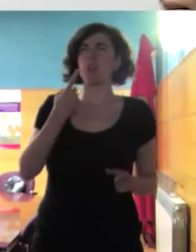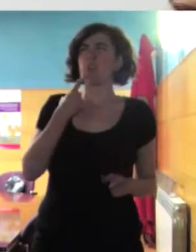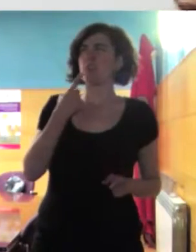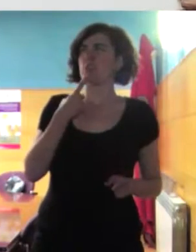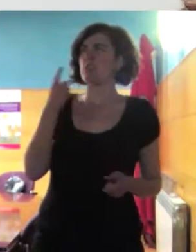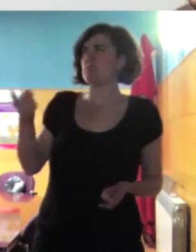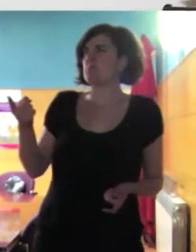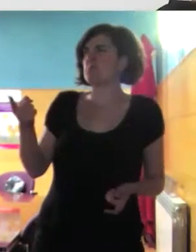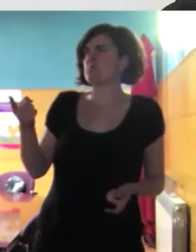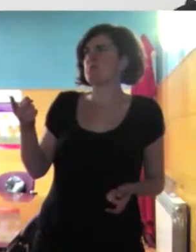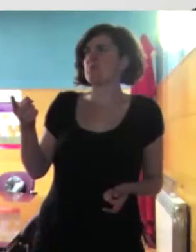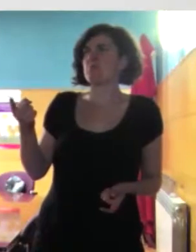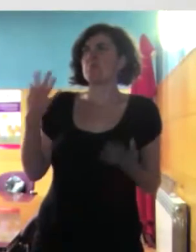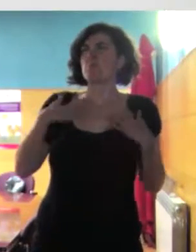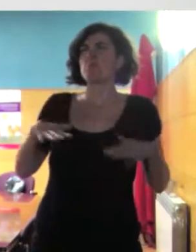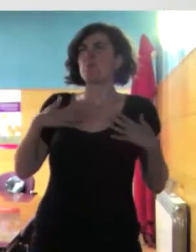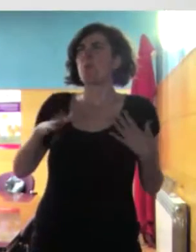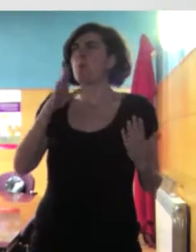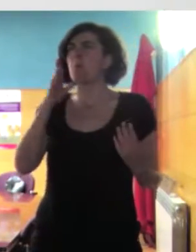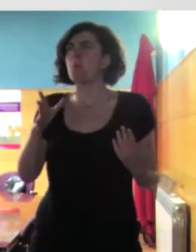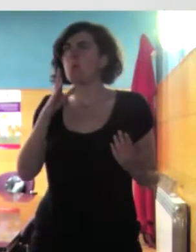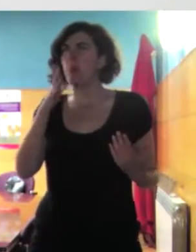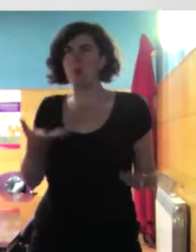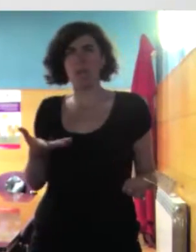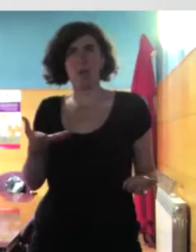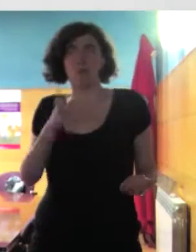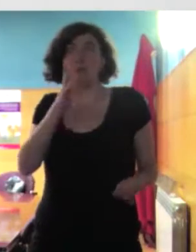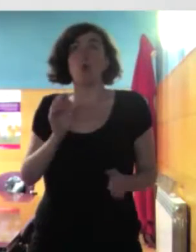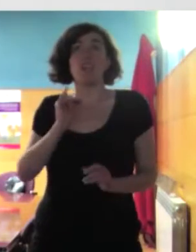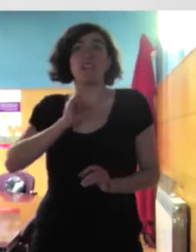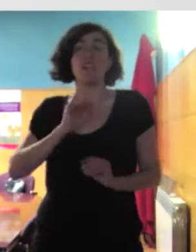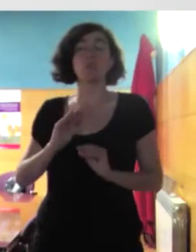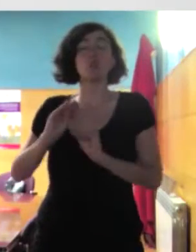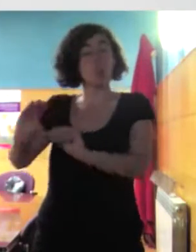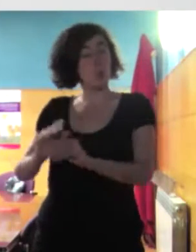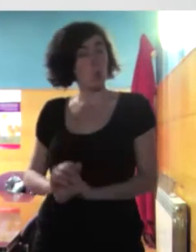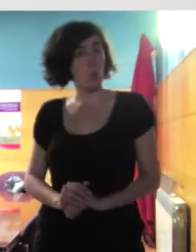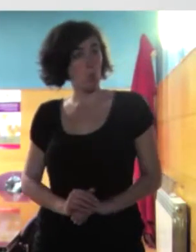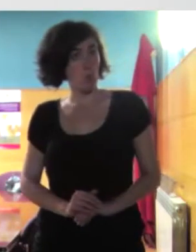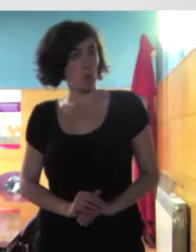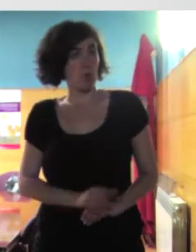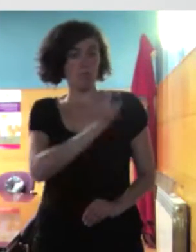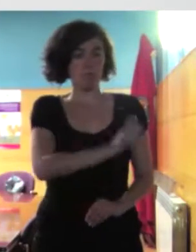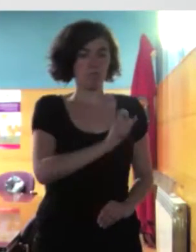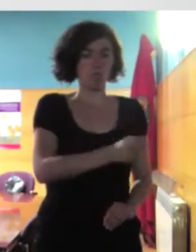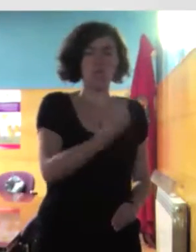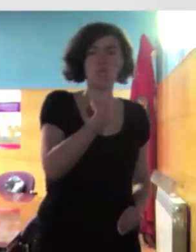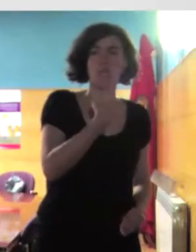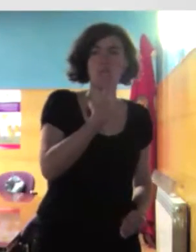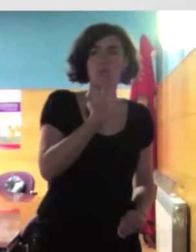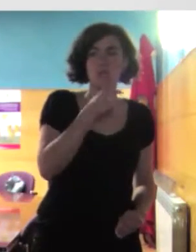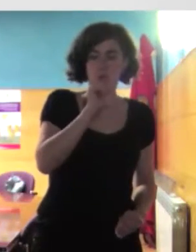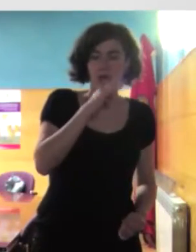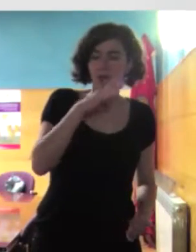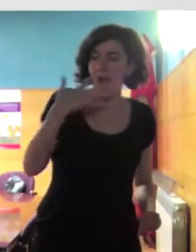visten así por su cultura porque es su identidad dicen ya pero es que ellos están aquí están